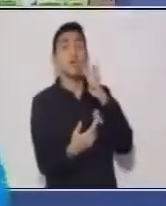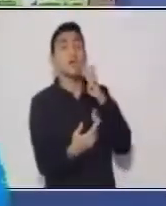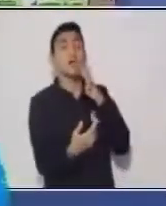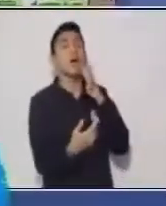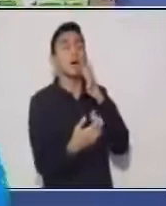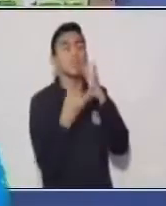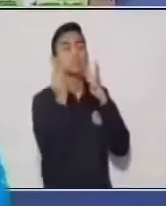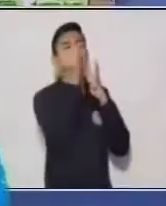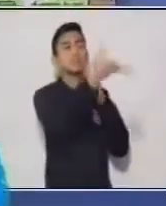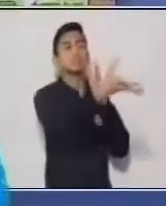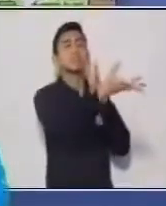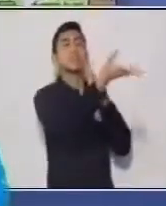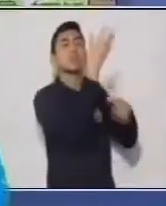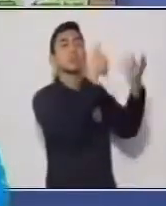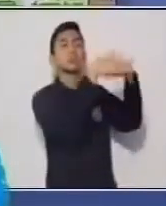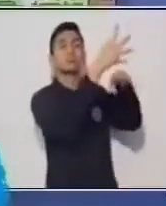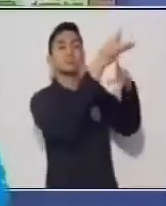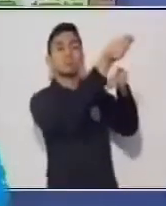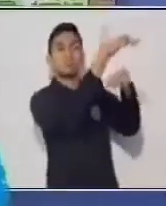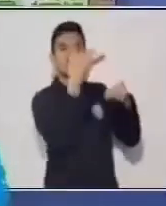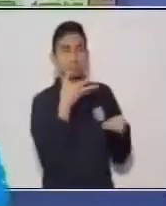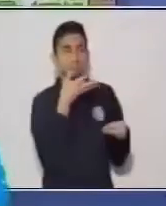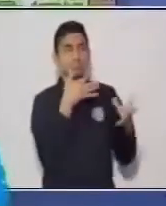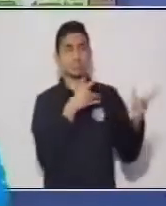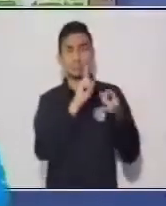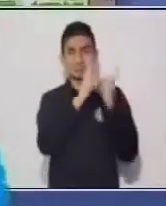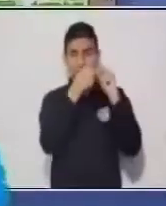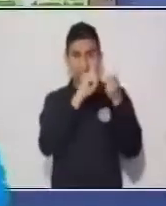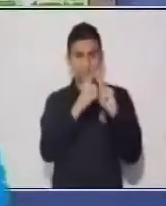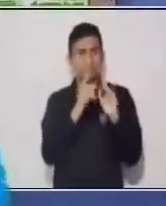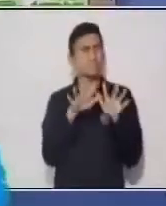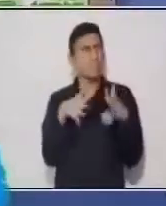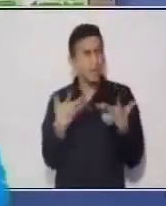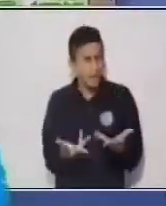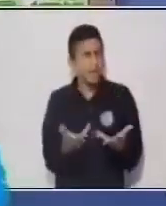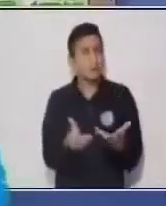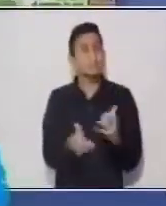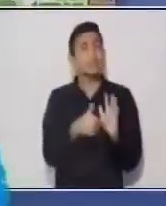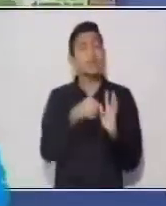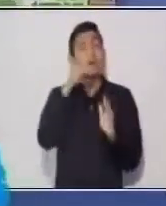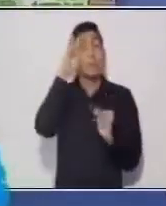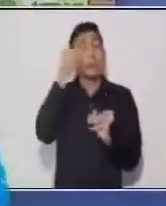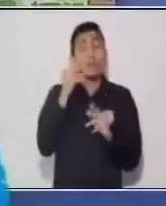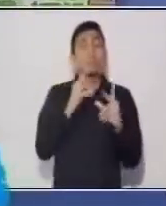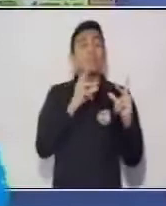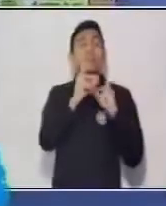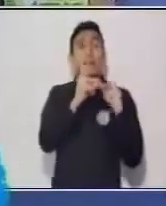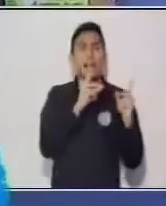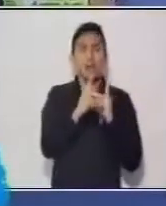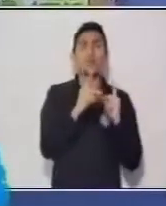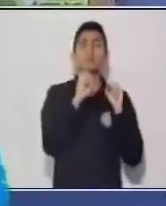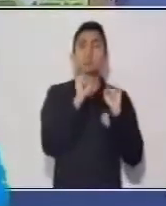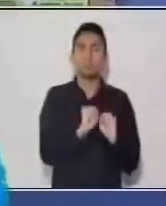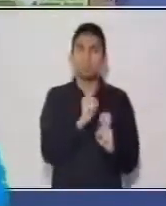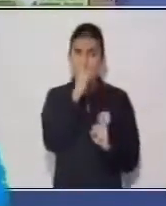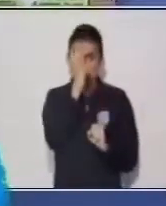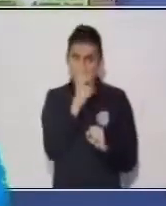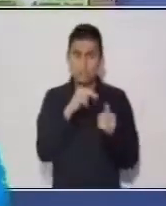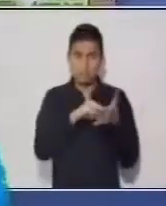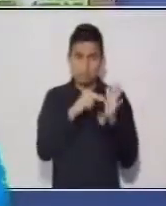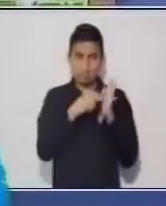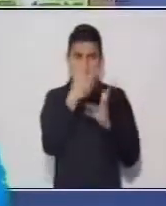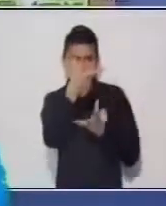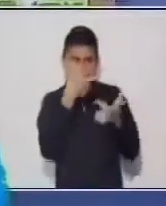volver interlocutor y el interlocutor, locutor. ¿Por qué? Porque el diálogo se basa en eso, en un